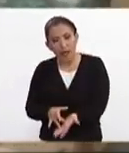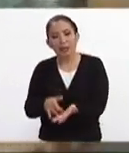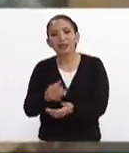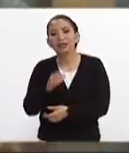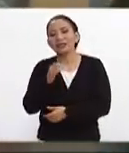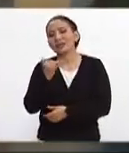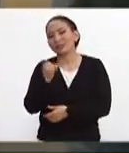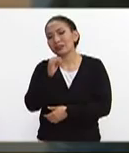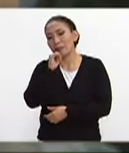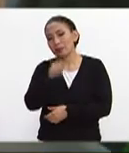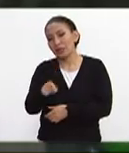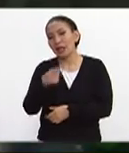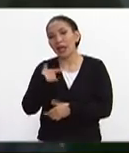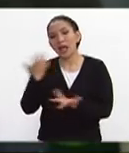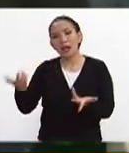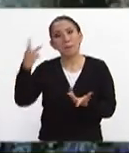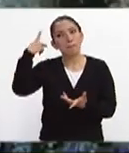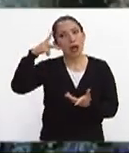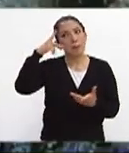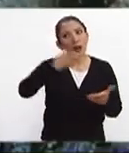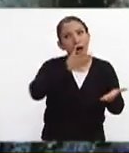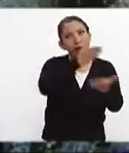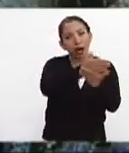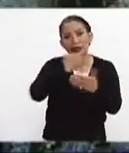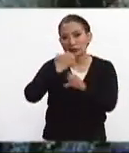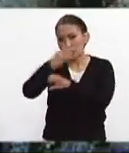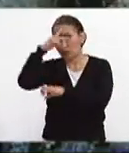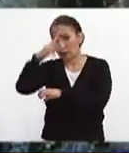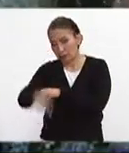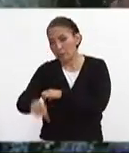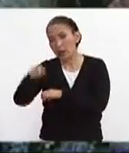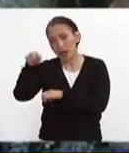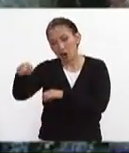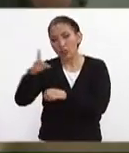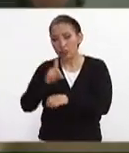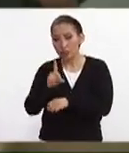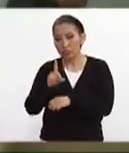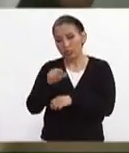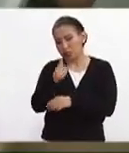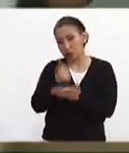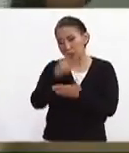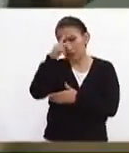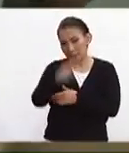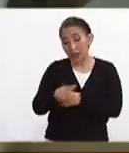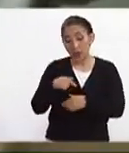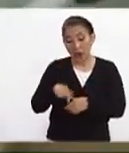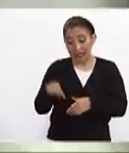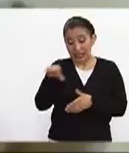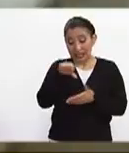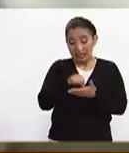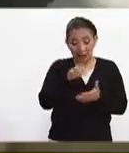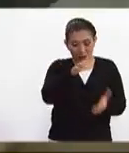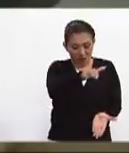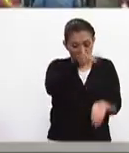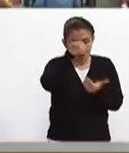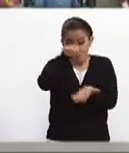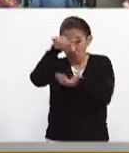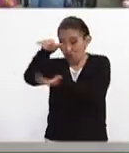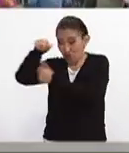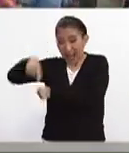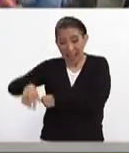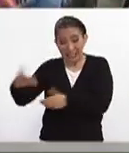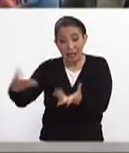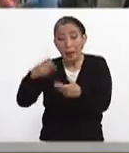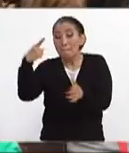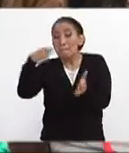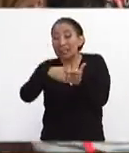tenemos operativos en Puebla y en el Estado de México y obviamente aquí en el Estado Federal quiero decirles que en el Centro de Acop hemos acopiado aquí en el